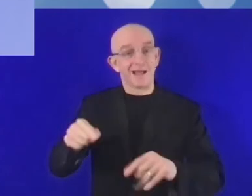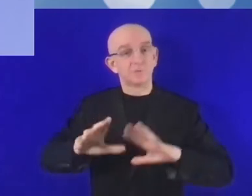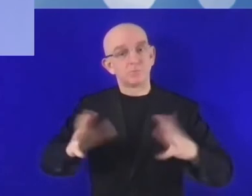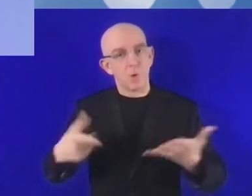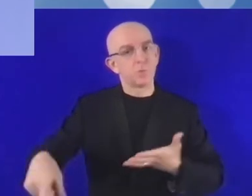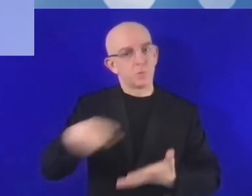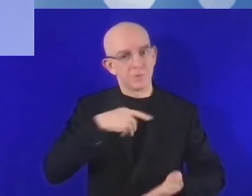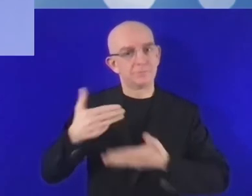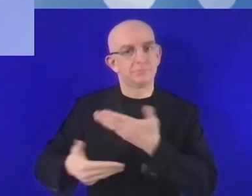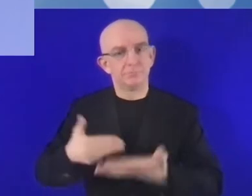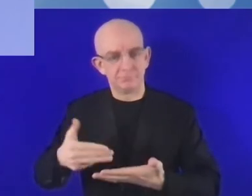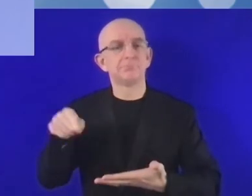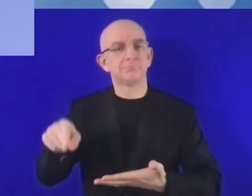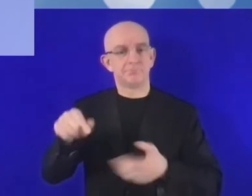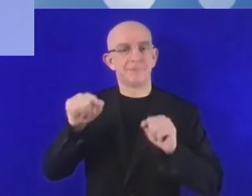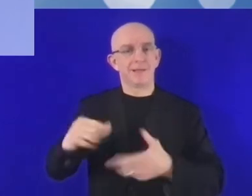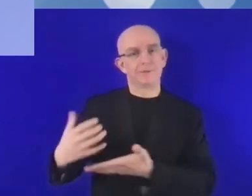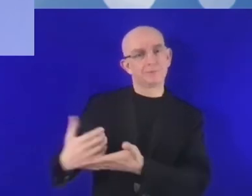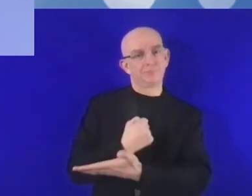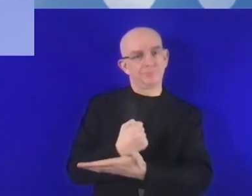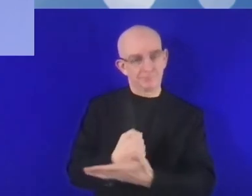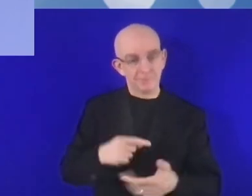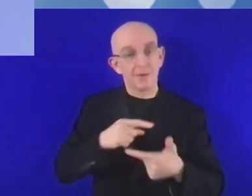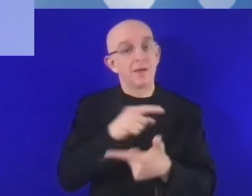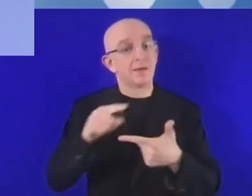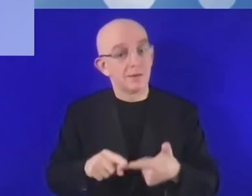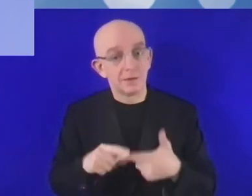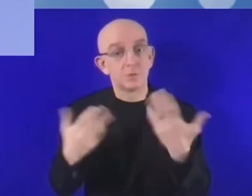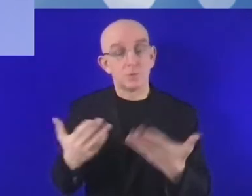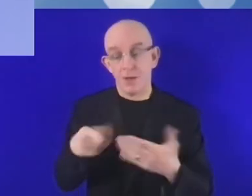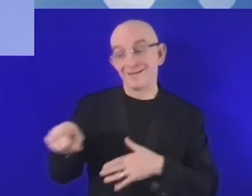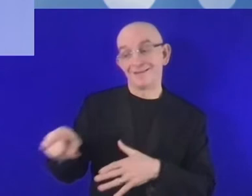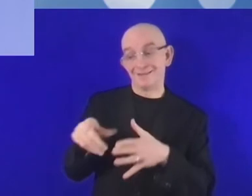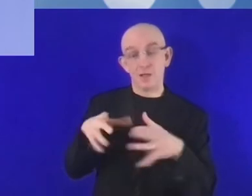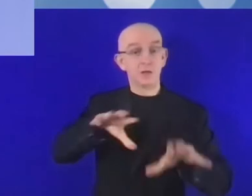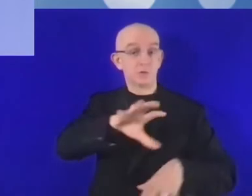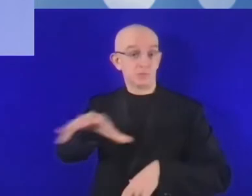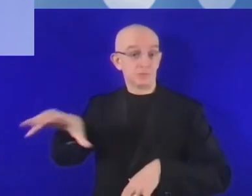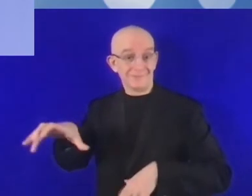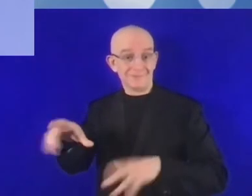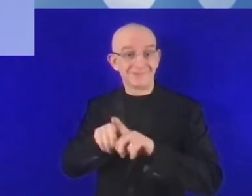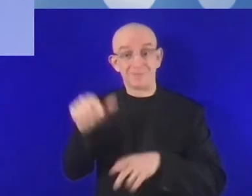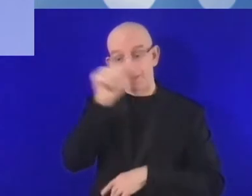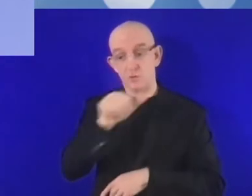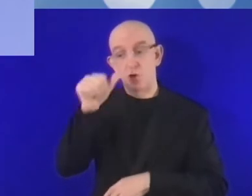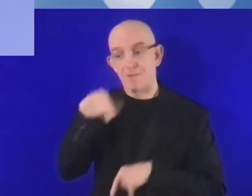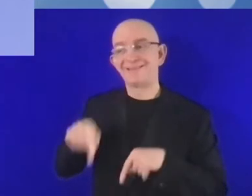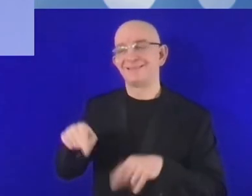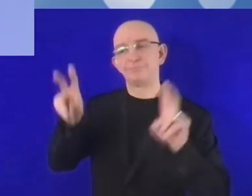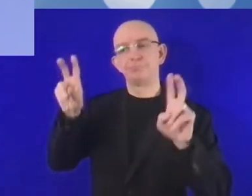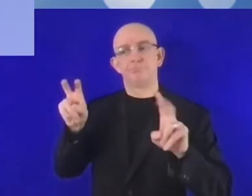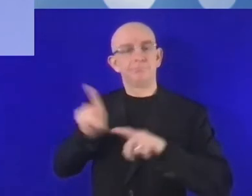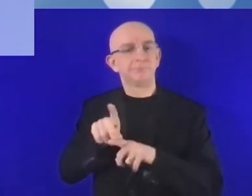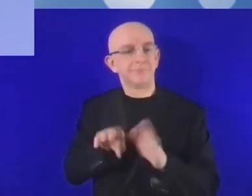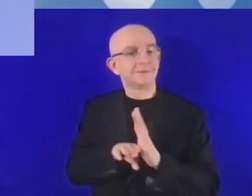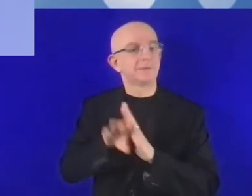realización. Los países en desarrollo, como Etiopía, son países que muchas veces tienen un